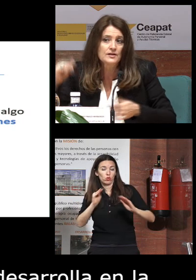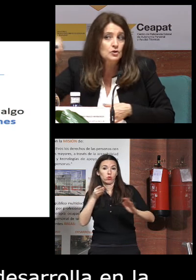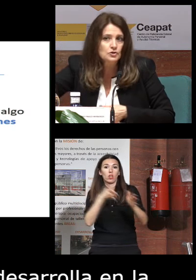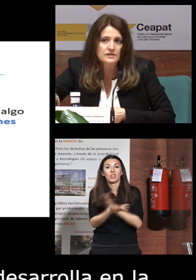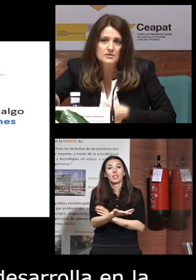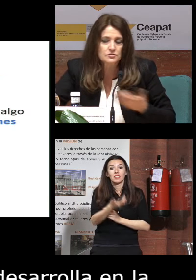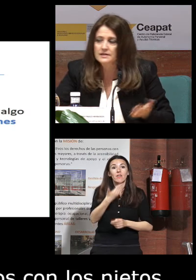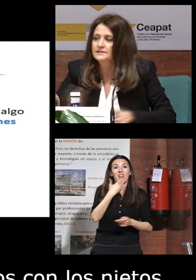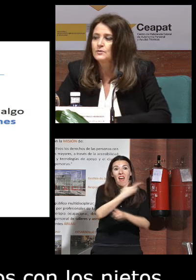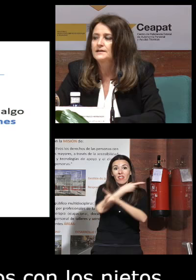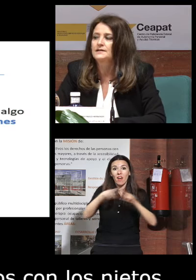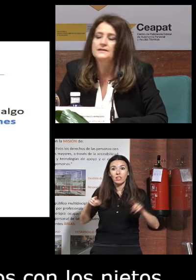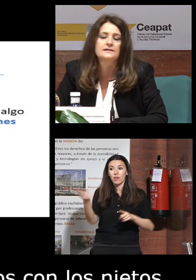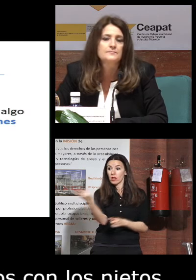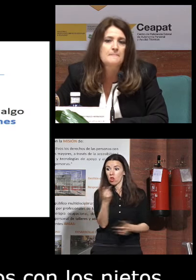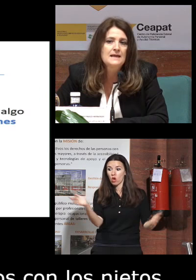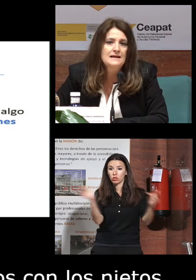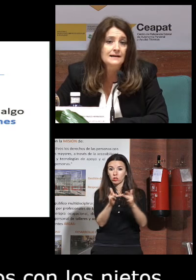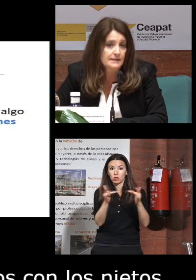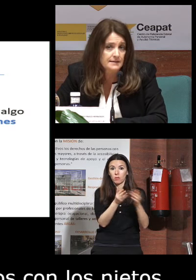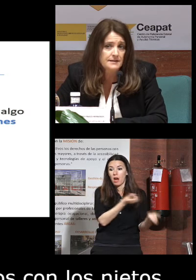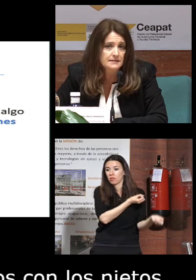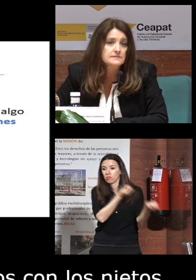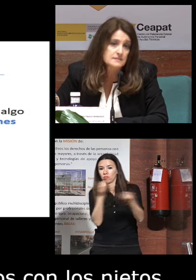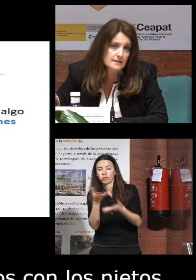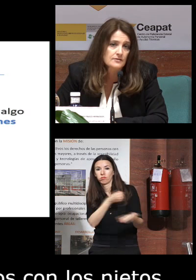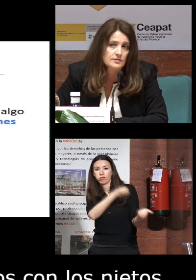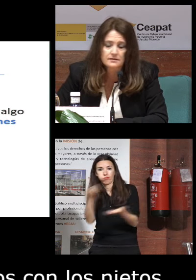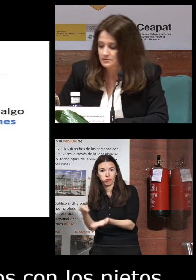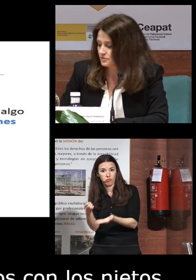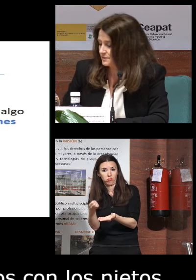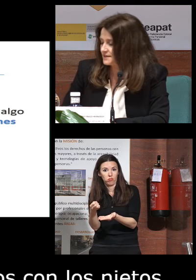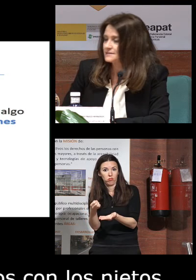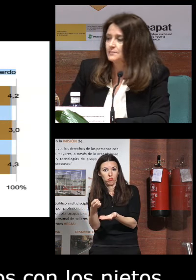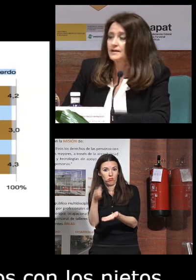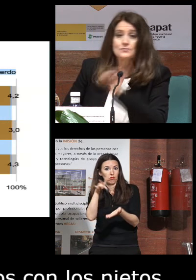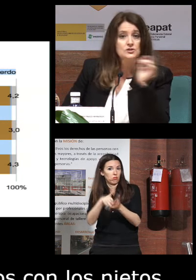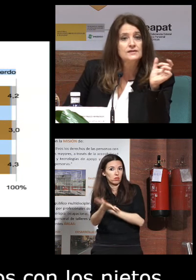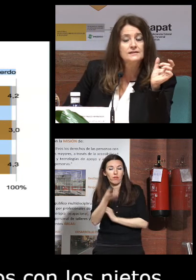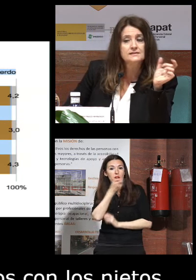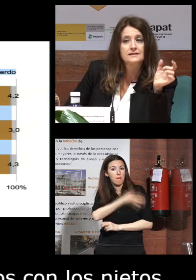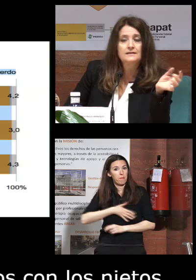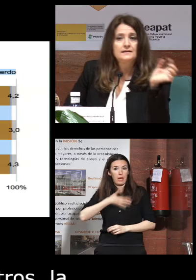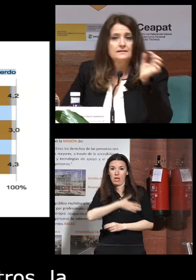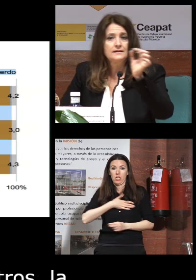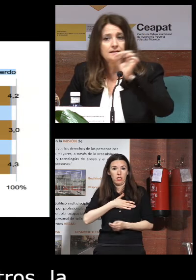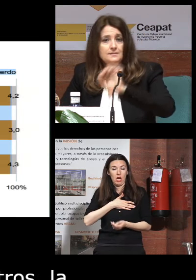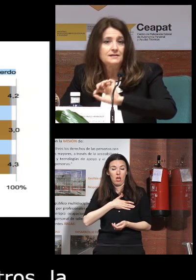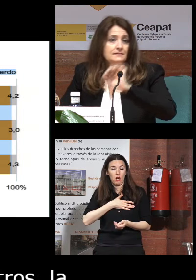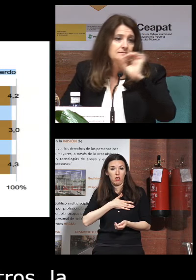intergeneracional con otra persona de cualquier edad la generatividad se relaciona con el bienestar porque ya hemos dicho antes que